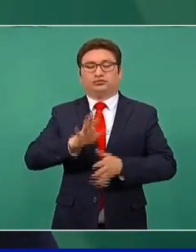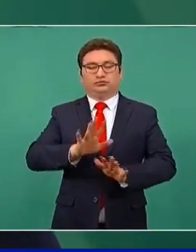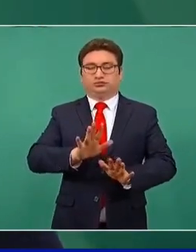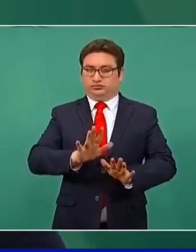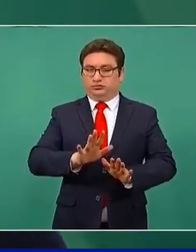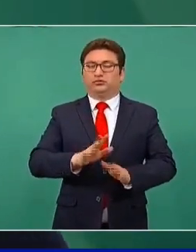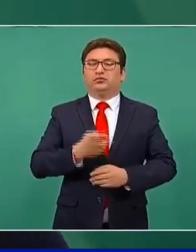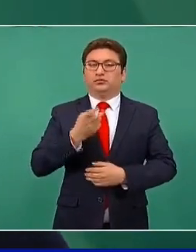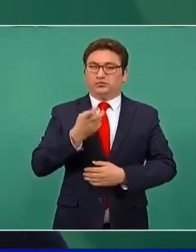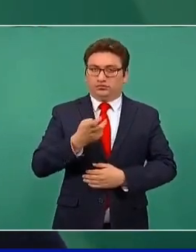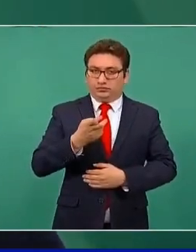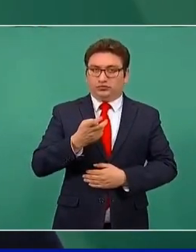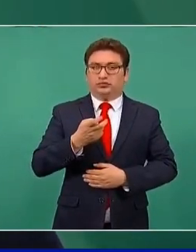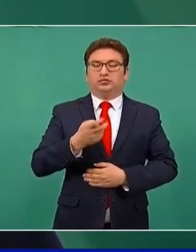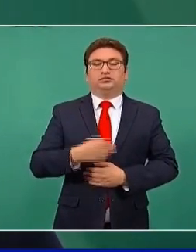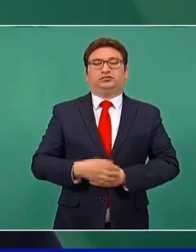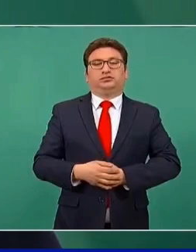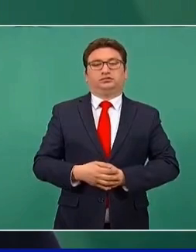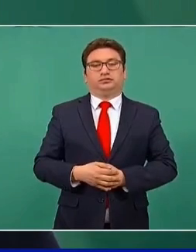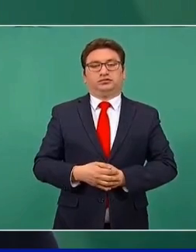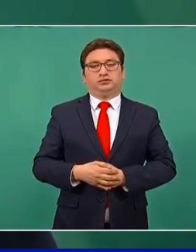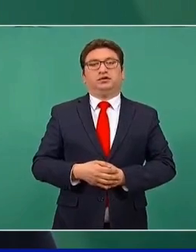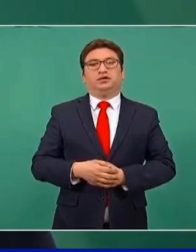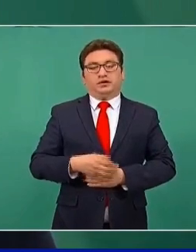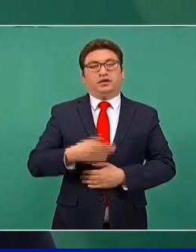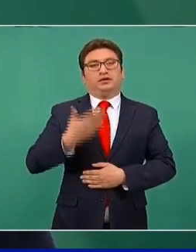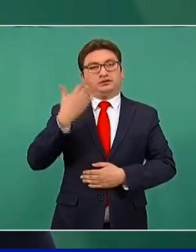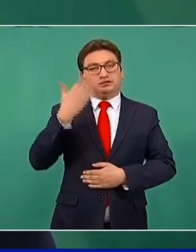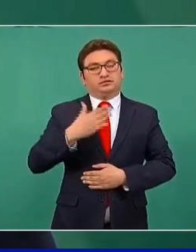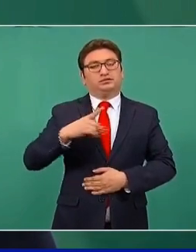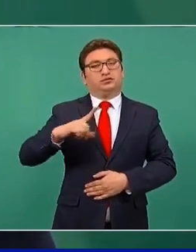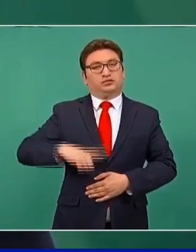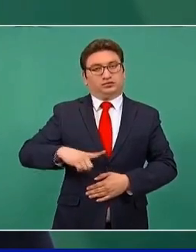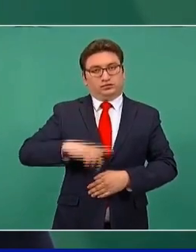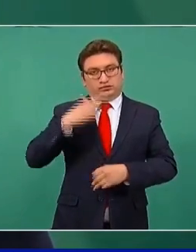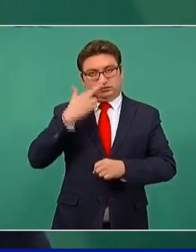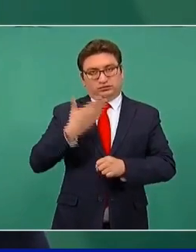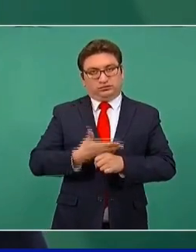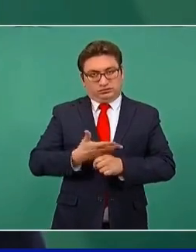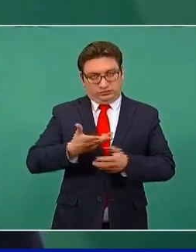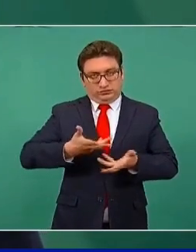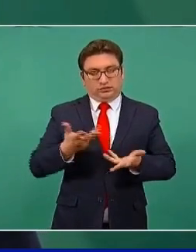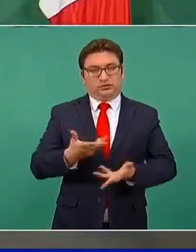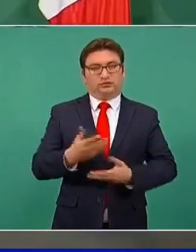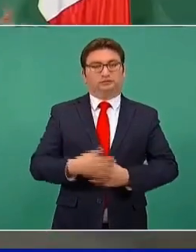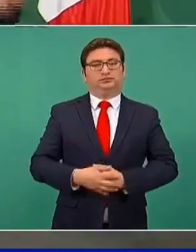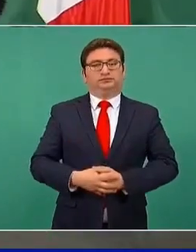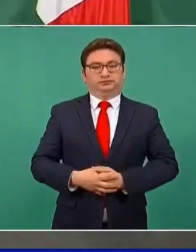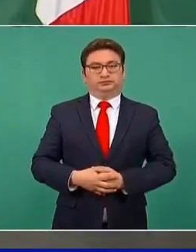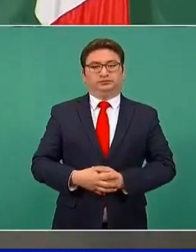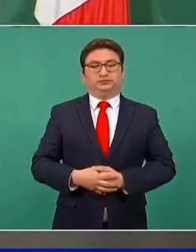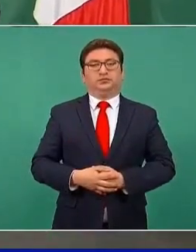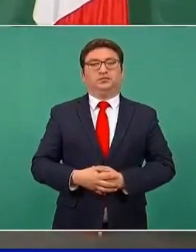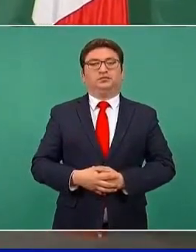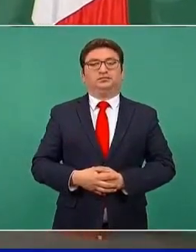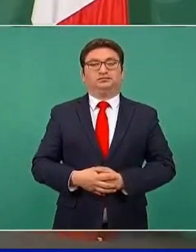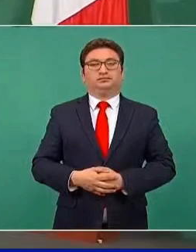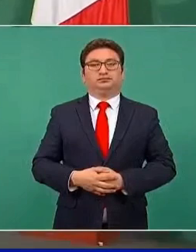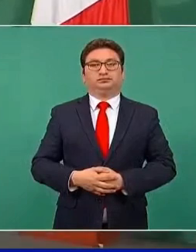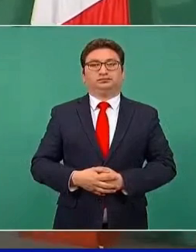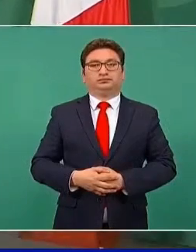Para eso es el Estado y en este caso el que se pueda hacer una